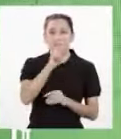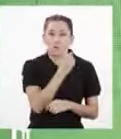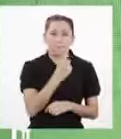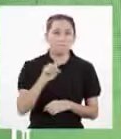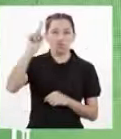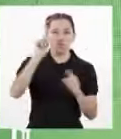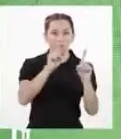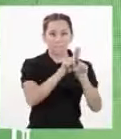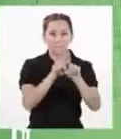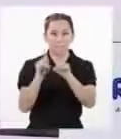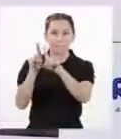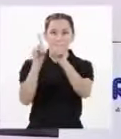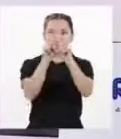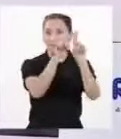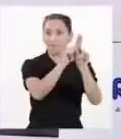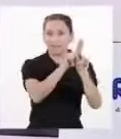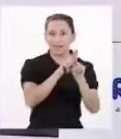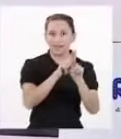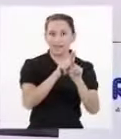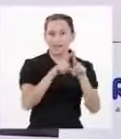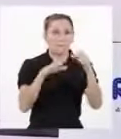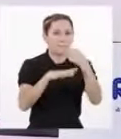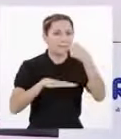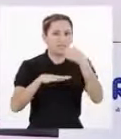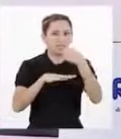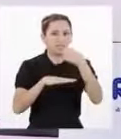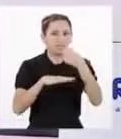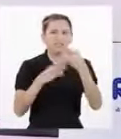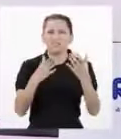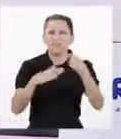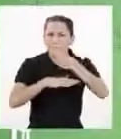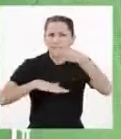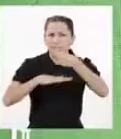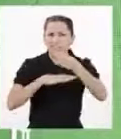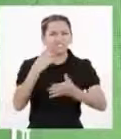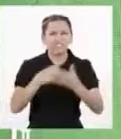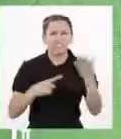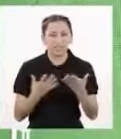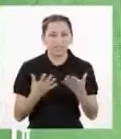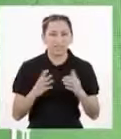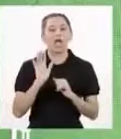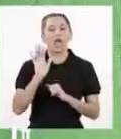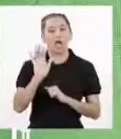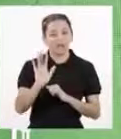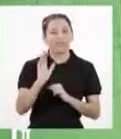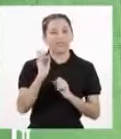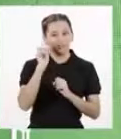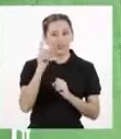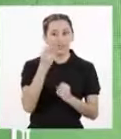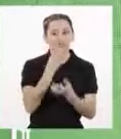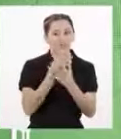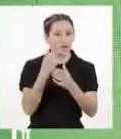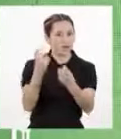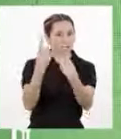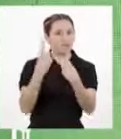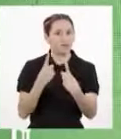de pares de bases ¿Bases? ¿Cuáles bases? Oh, buena pregunta Una base nitrogenada